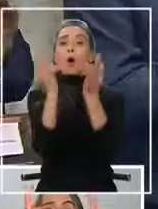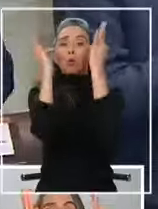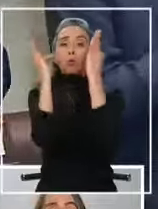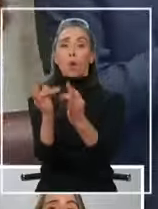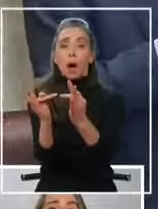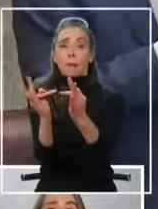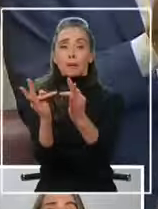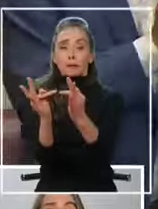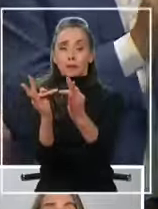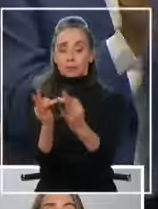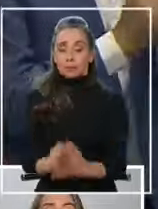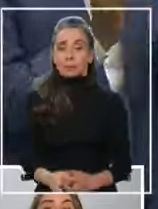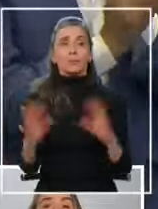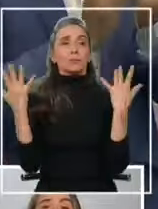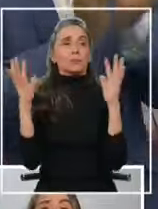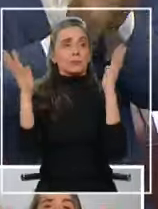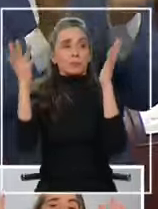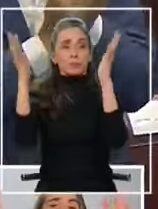más.